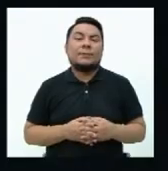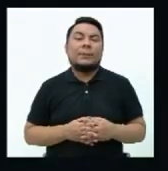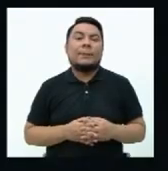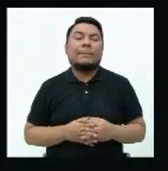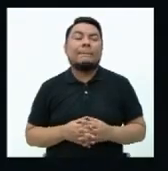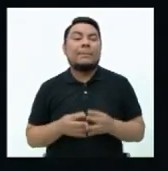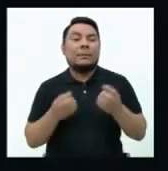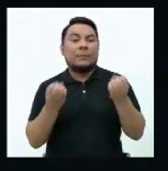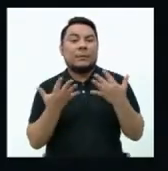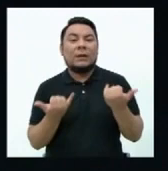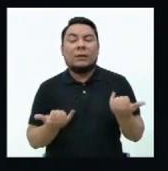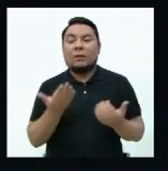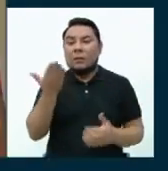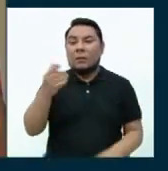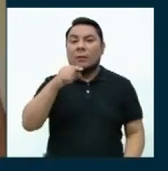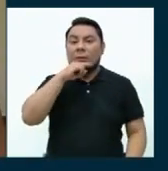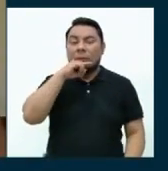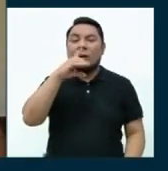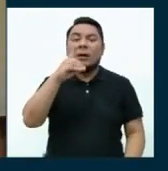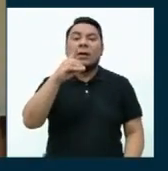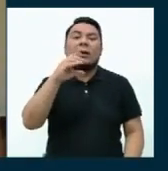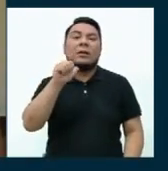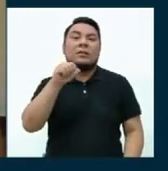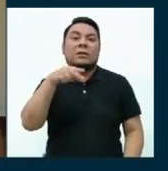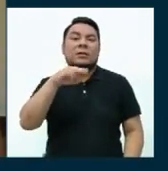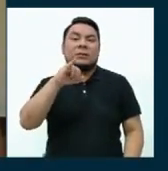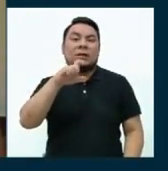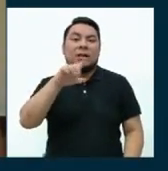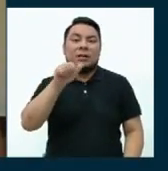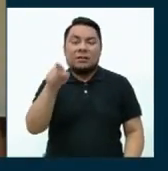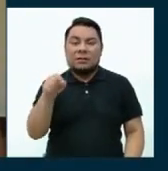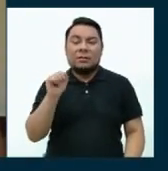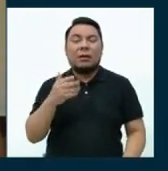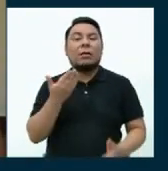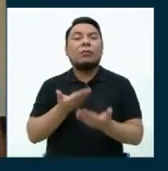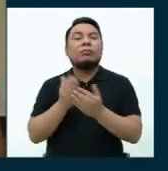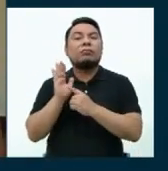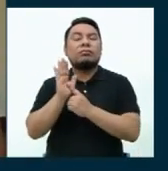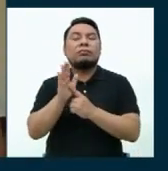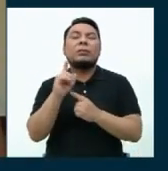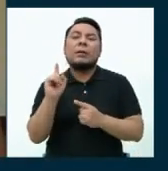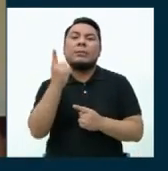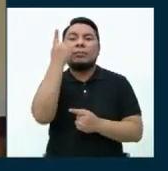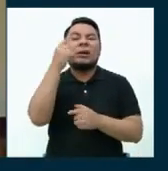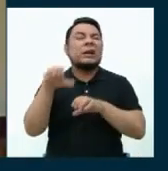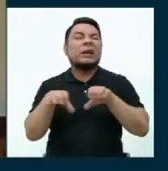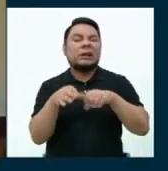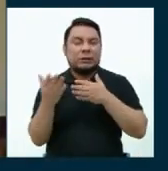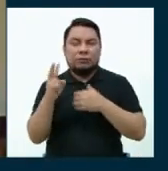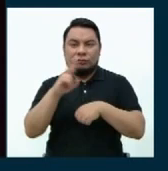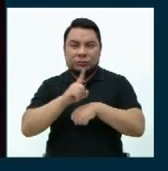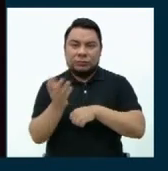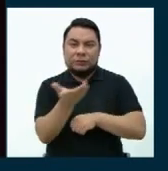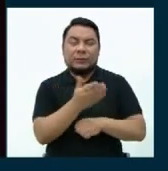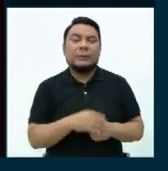Muy bien, es el turno de la candidata Daniela Van Dyck de exponer su propuesta a bandera. Usted también tiene dos minutos.